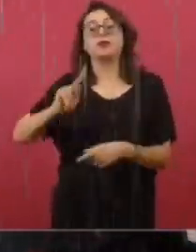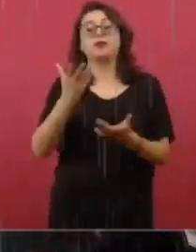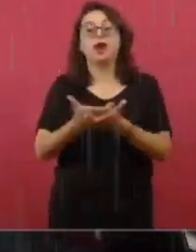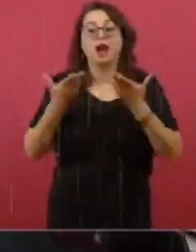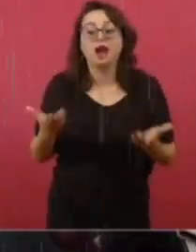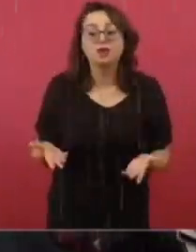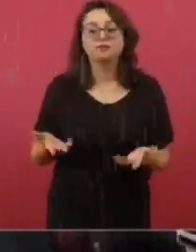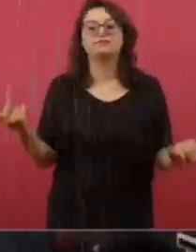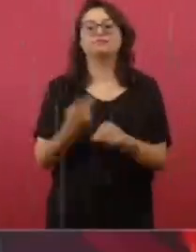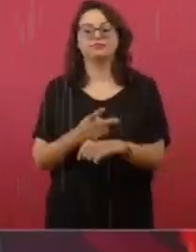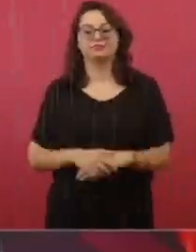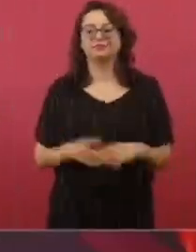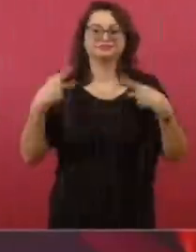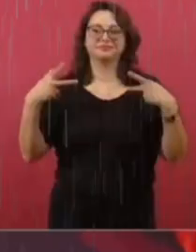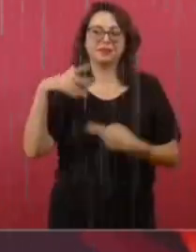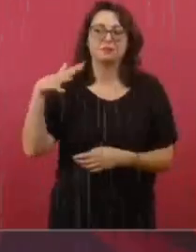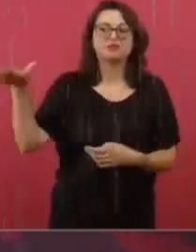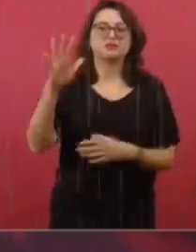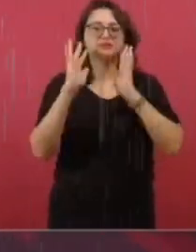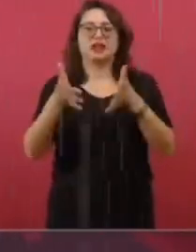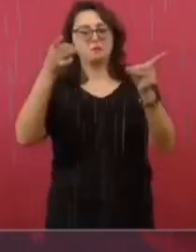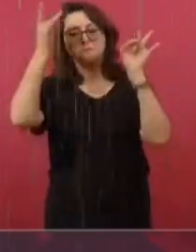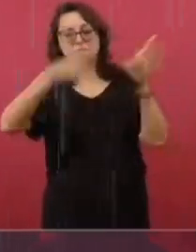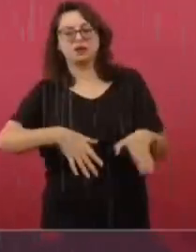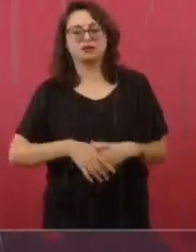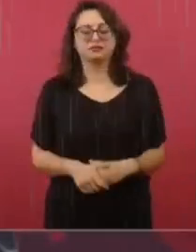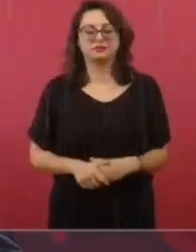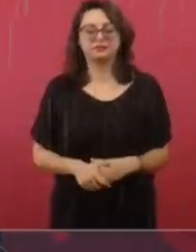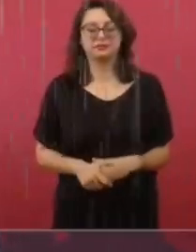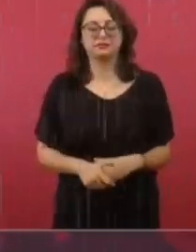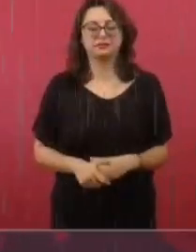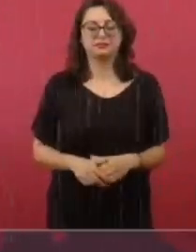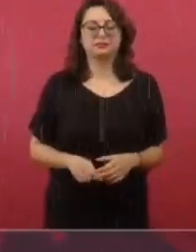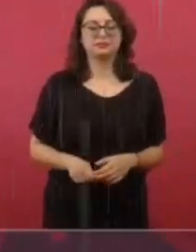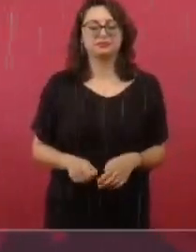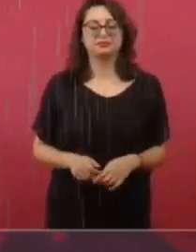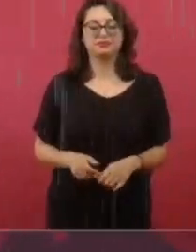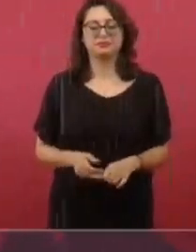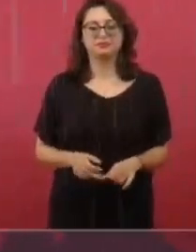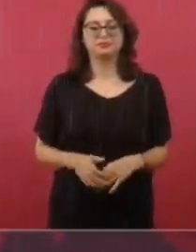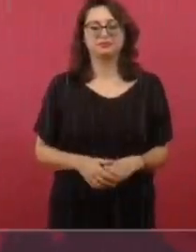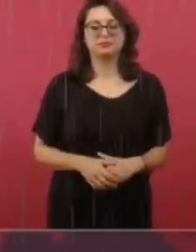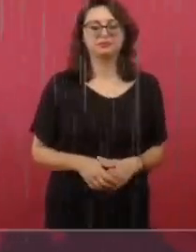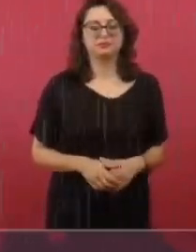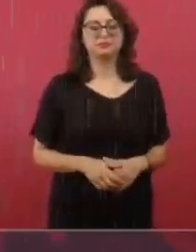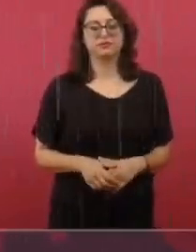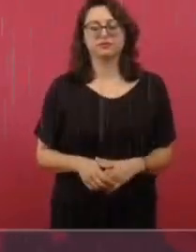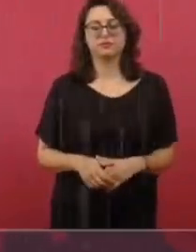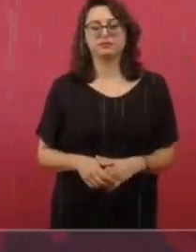la gente nos está dando su apoyo. Y yo creo que no debemos ceder.